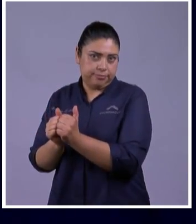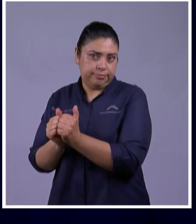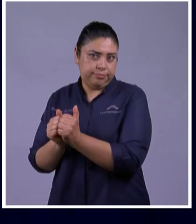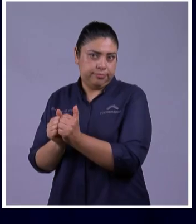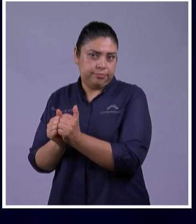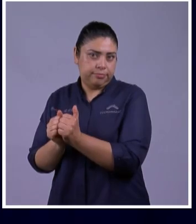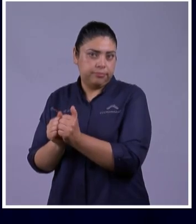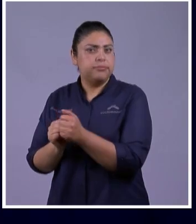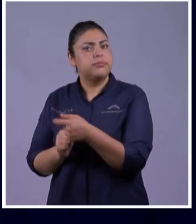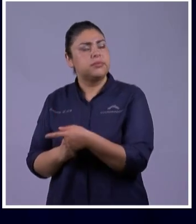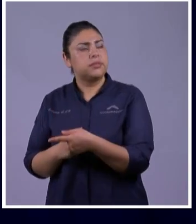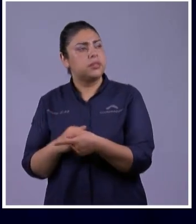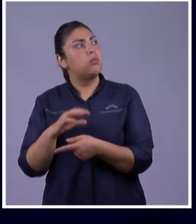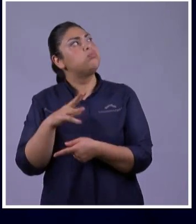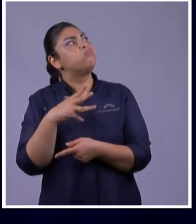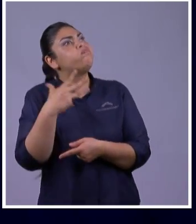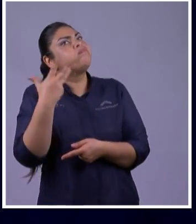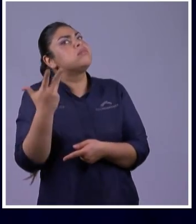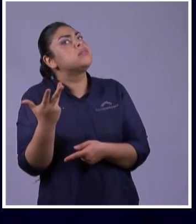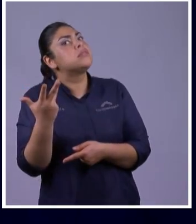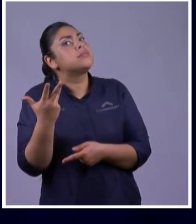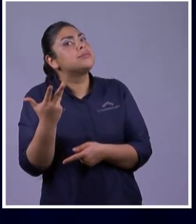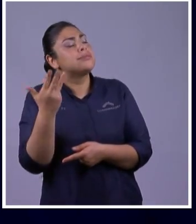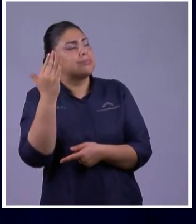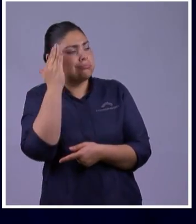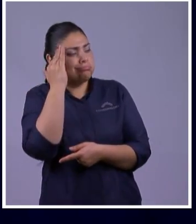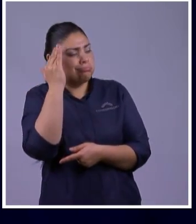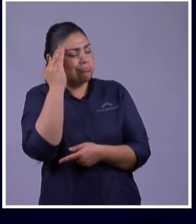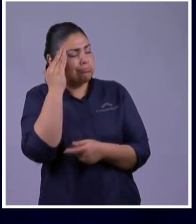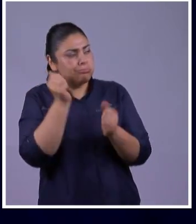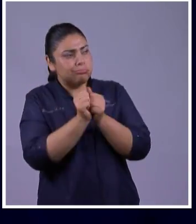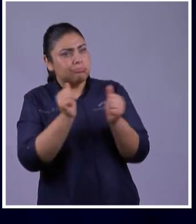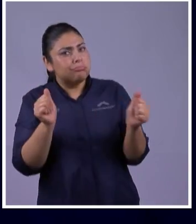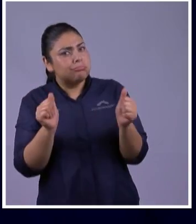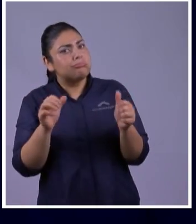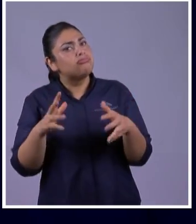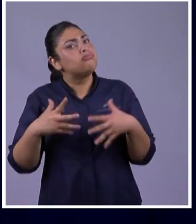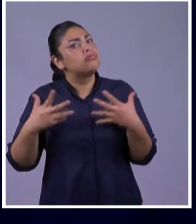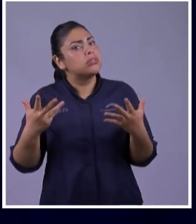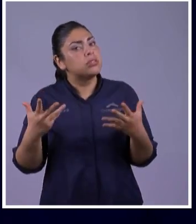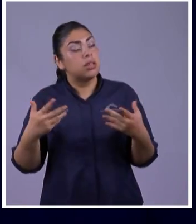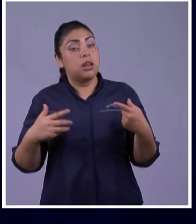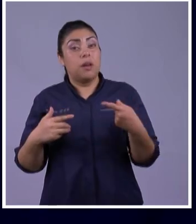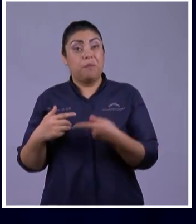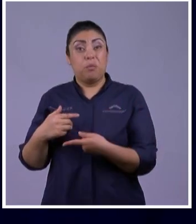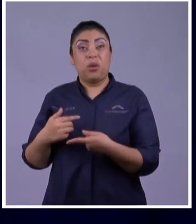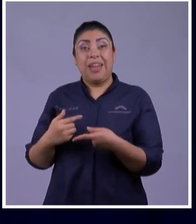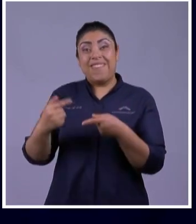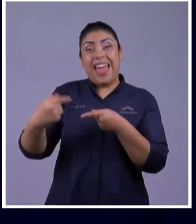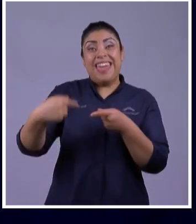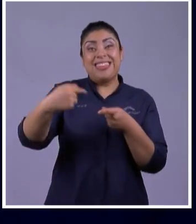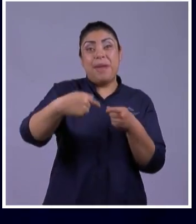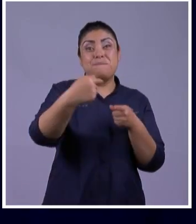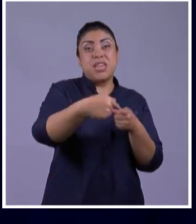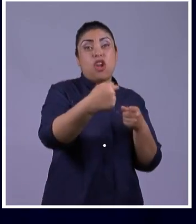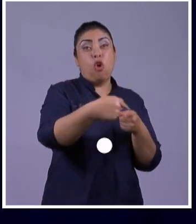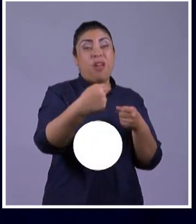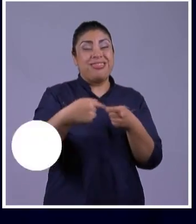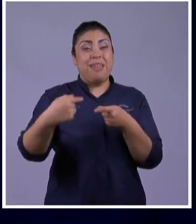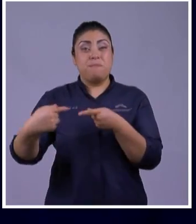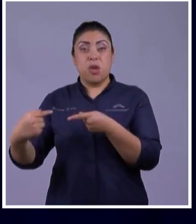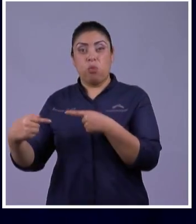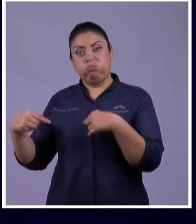creerlo Porque los enemigos Que Josué Iba a enfrentar Estaban ahí Era una tierra De